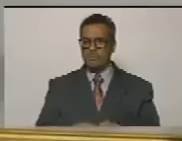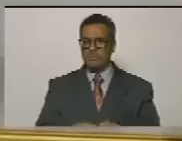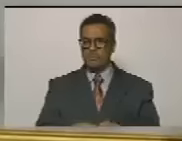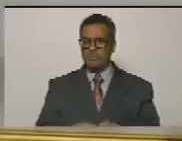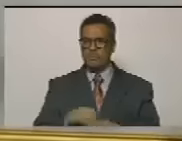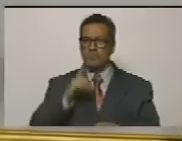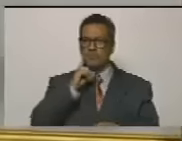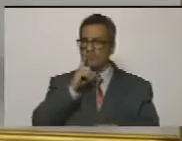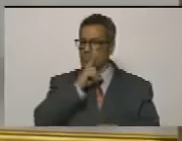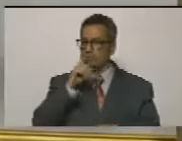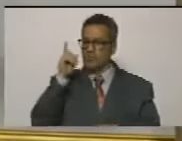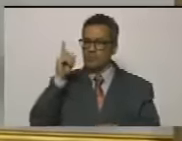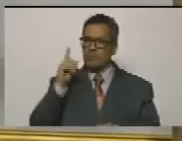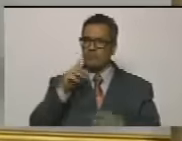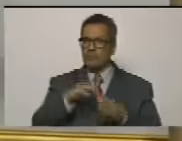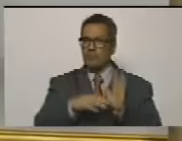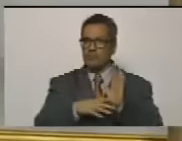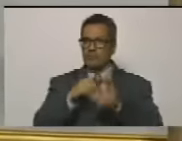aquí está